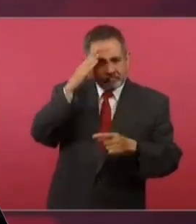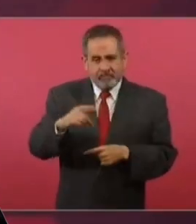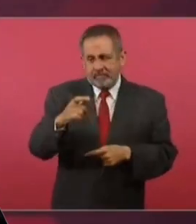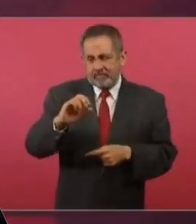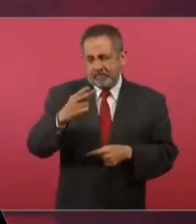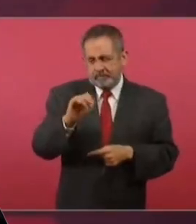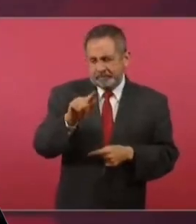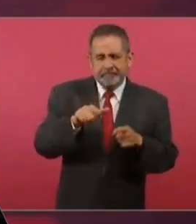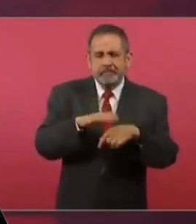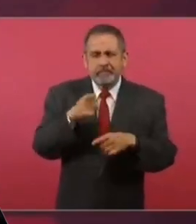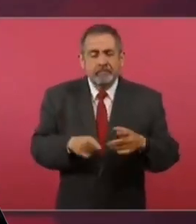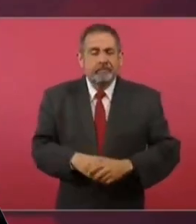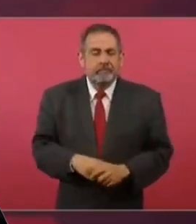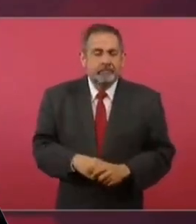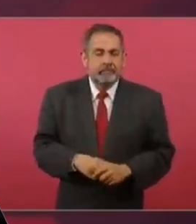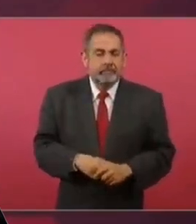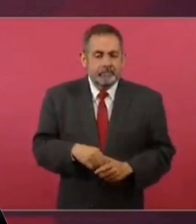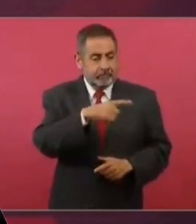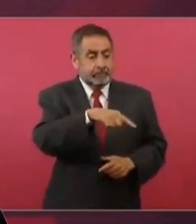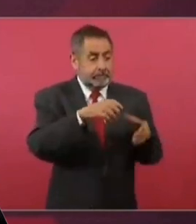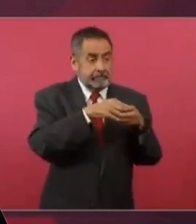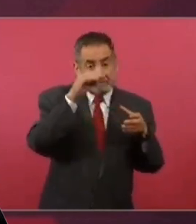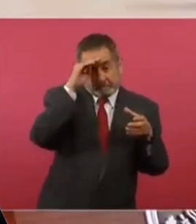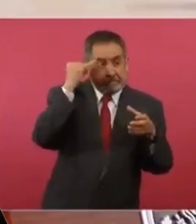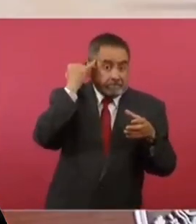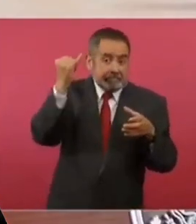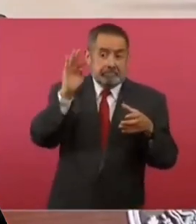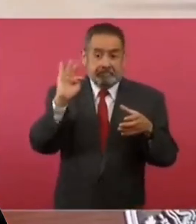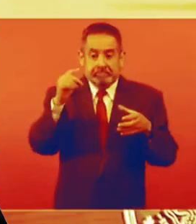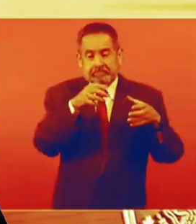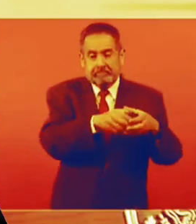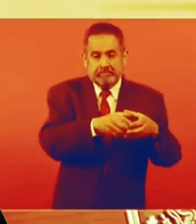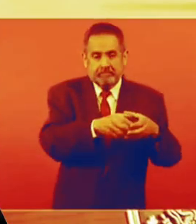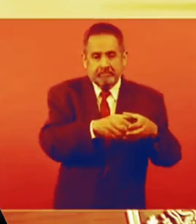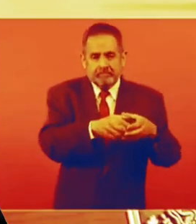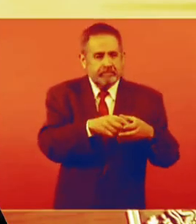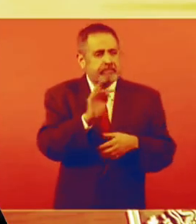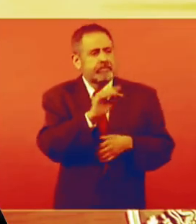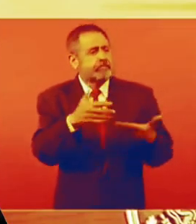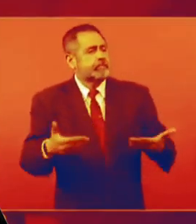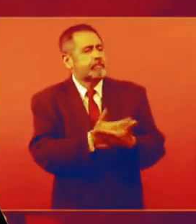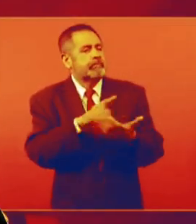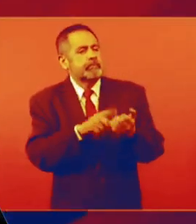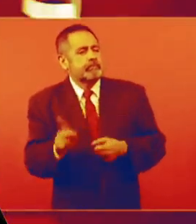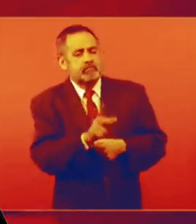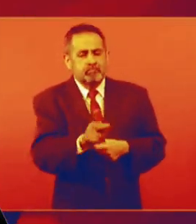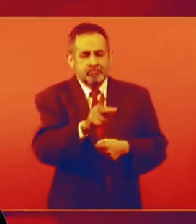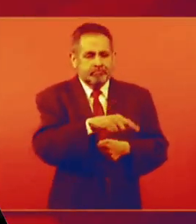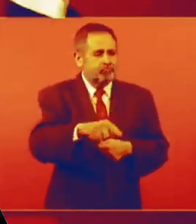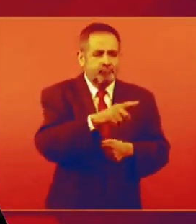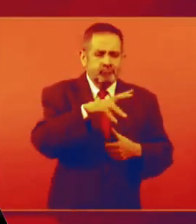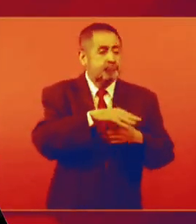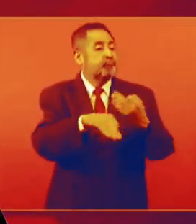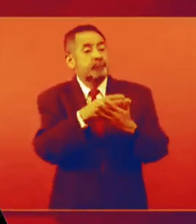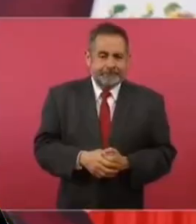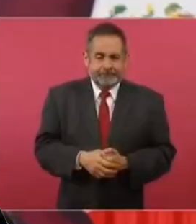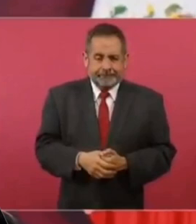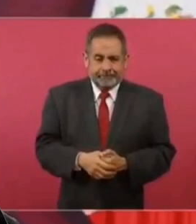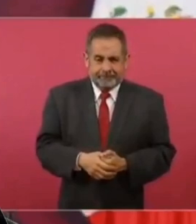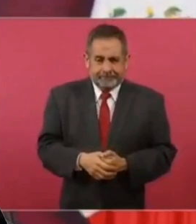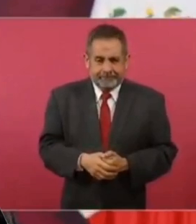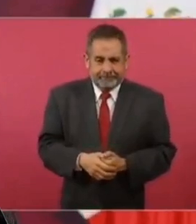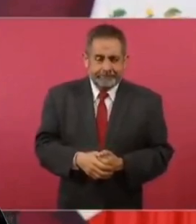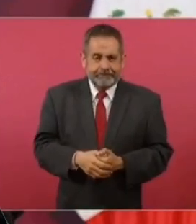Porque ellos suponen que si nació en un pueblo, va a tener el apoyo del pueblo.